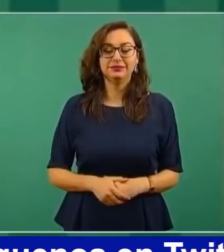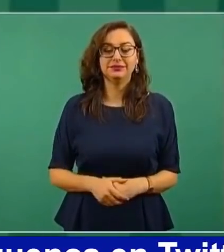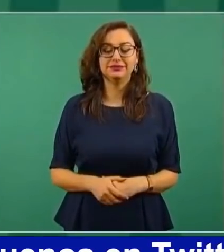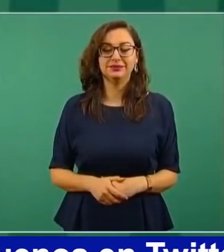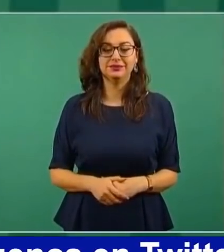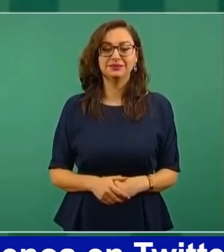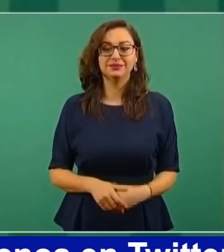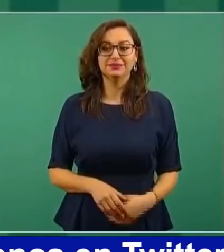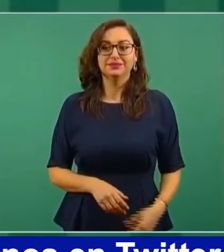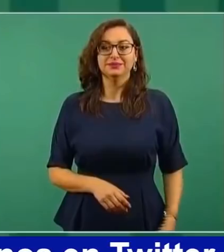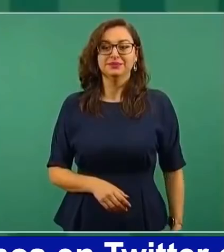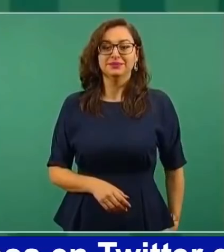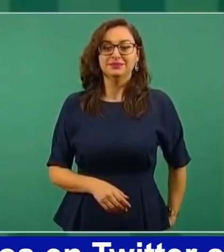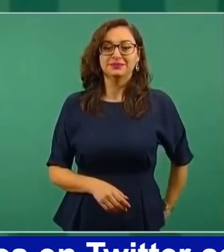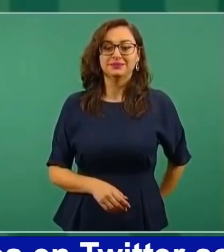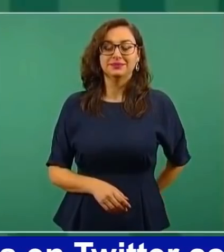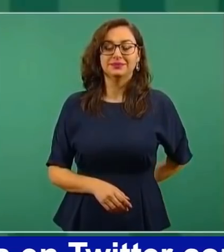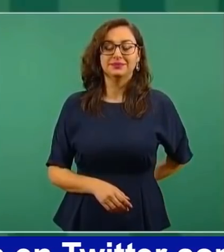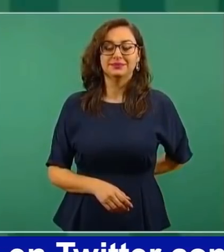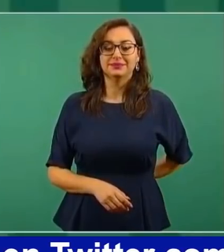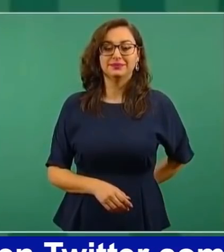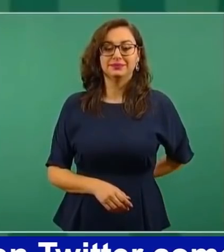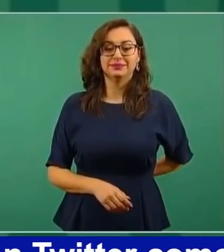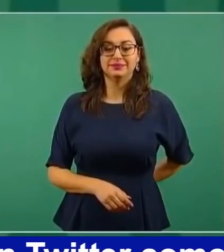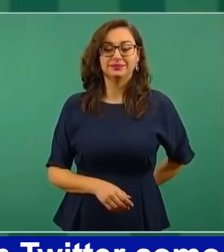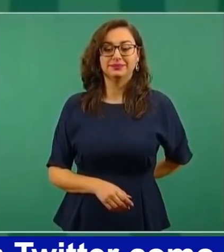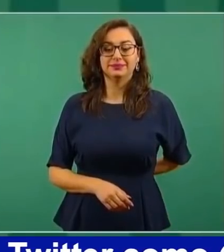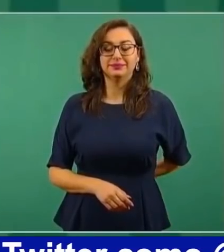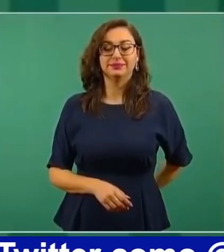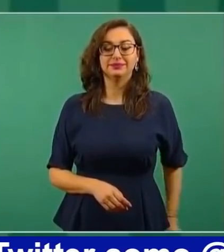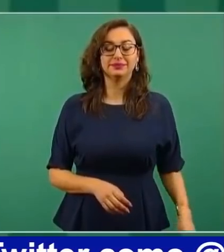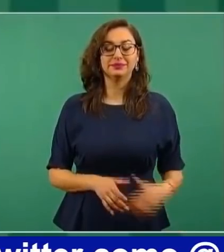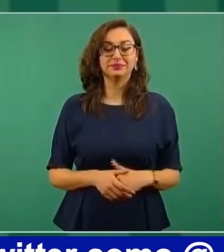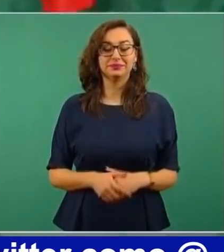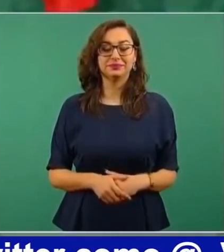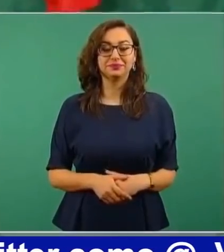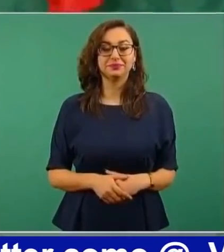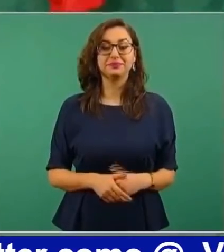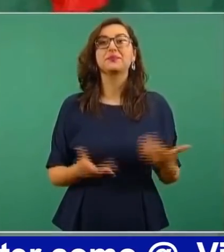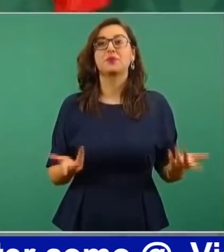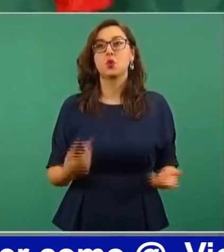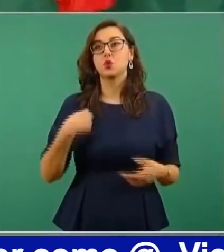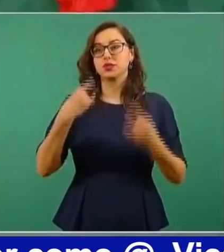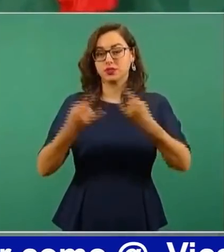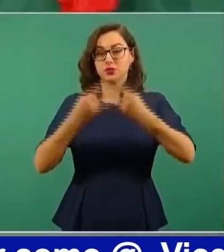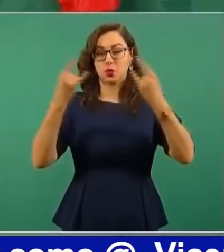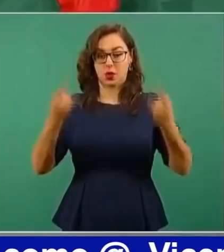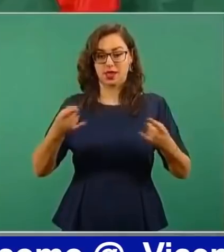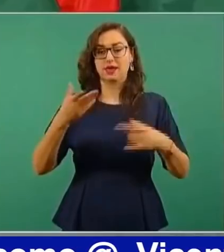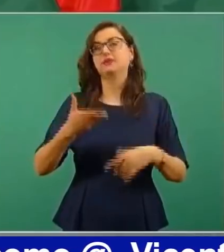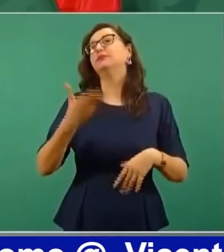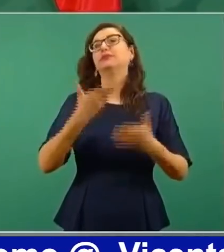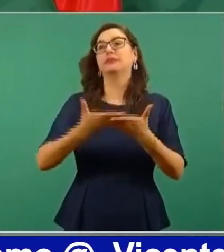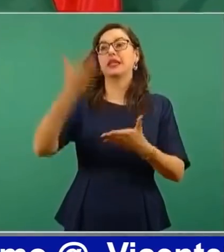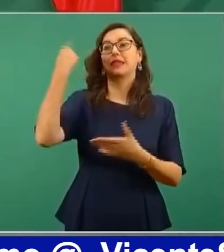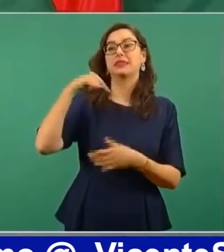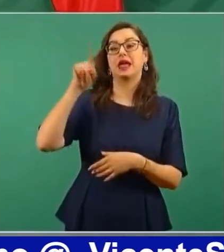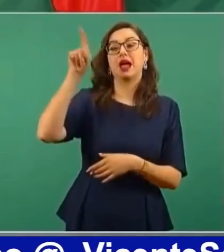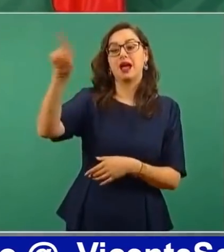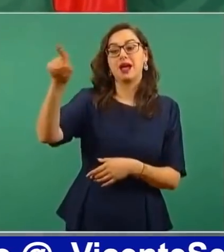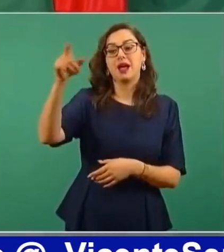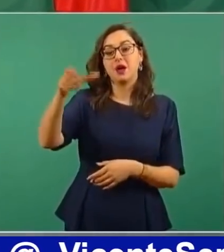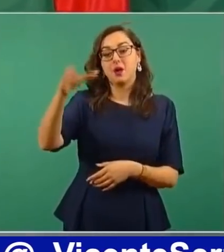anécdota, no anécdota, un hecho. Una vez este señor que fue gobernador de Coahuila que